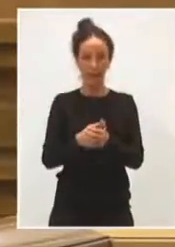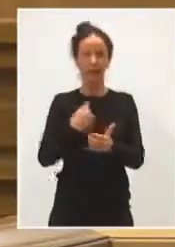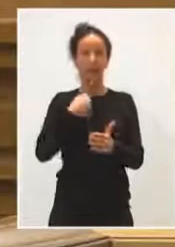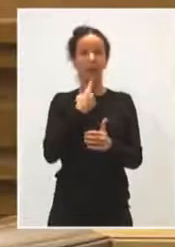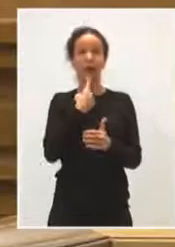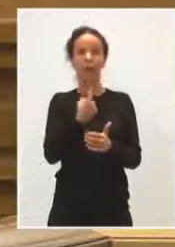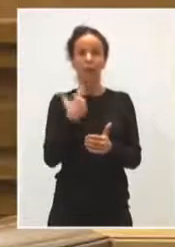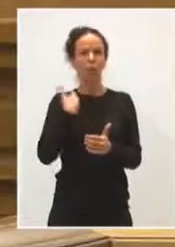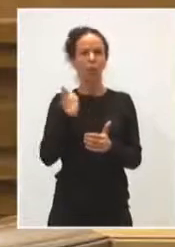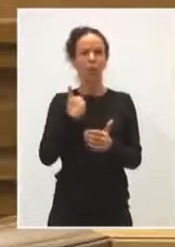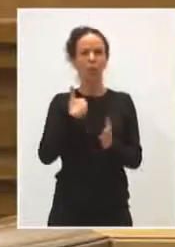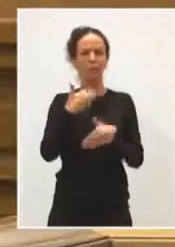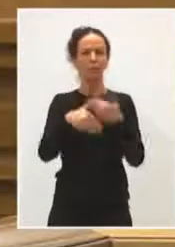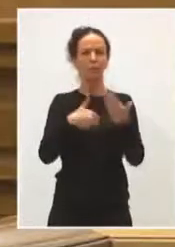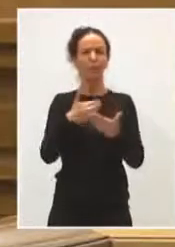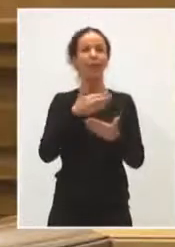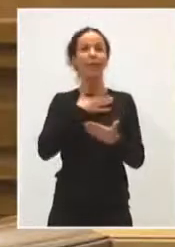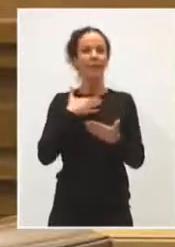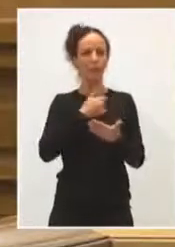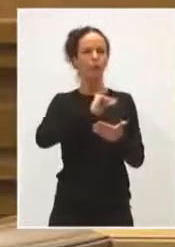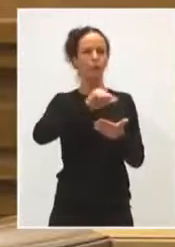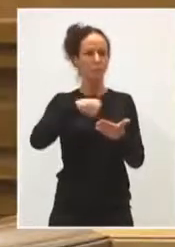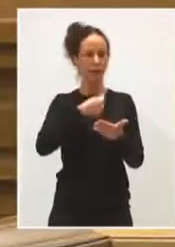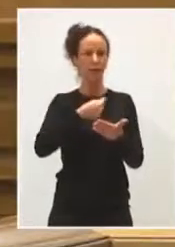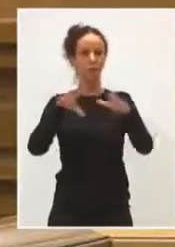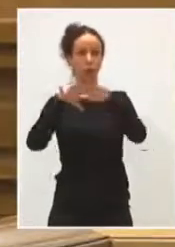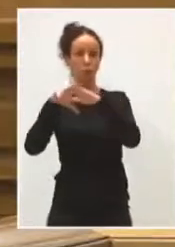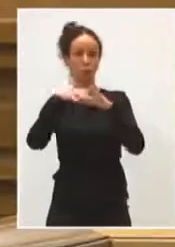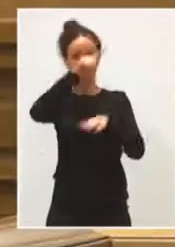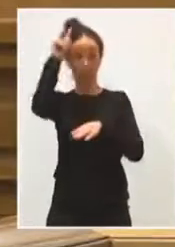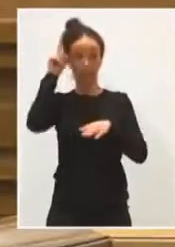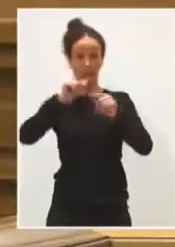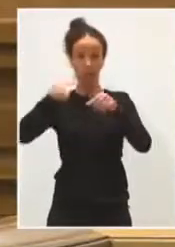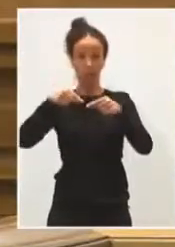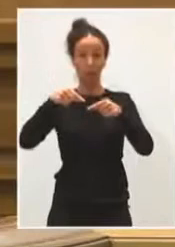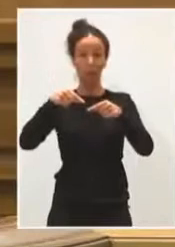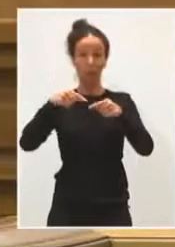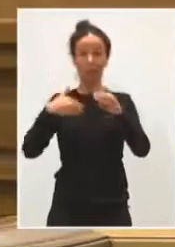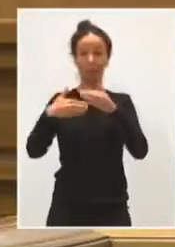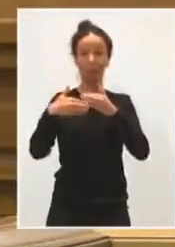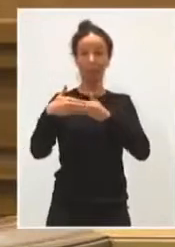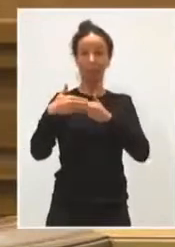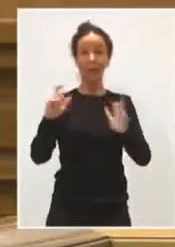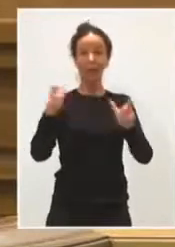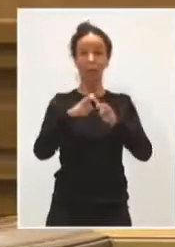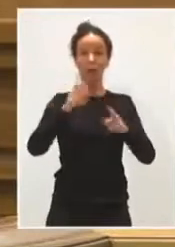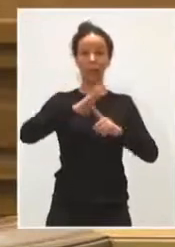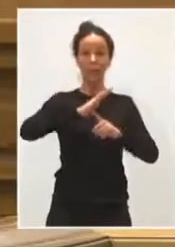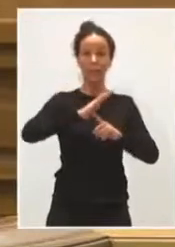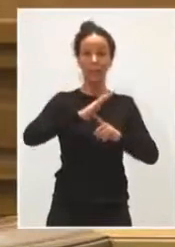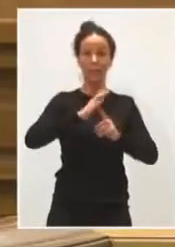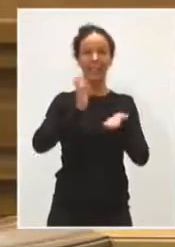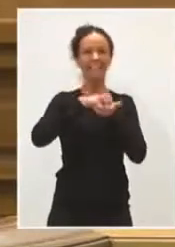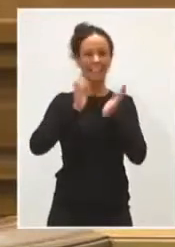tenemos avanzado ya, queremos firmar con la Comunidad de Madrid. Tenemos una reunión prevista en Castilla y León, las tres comunidades